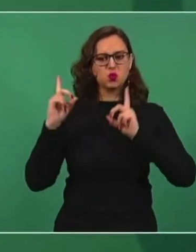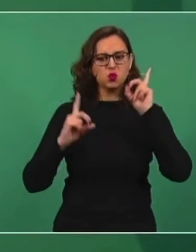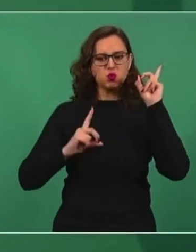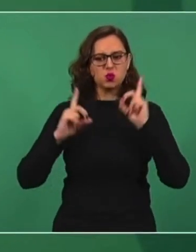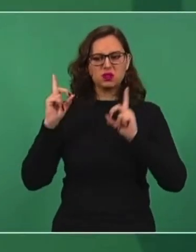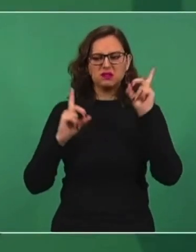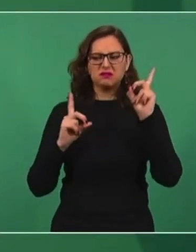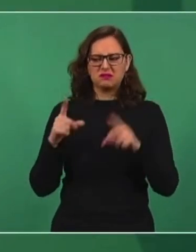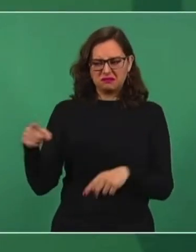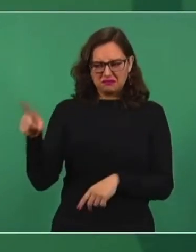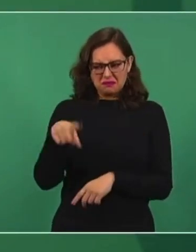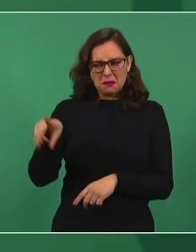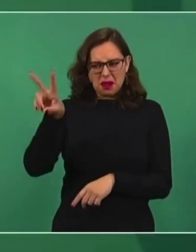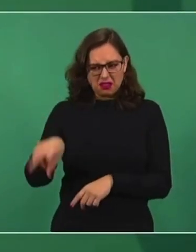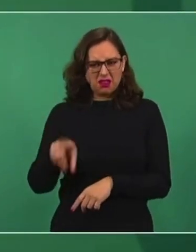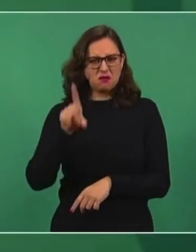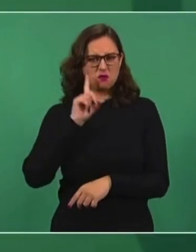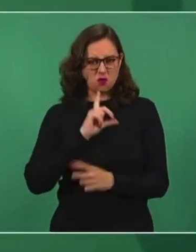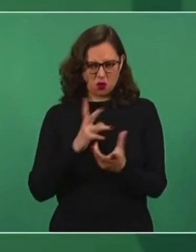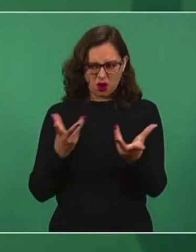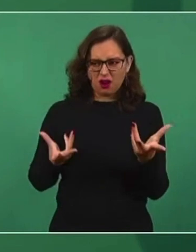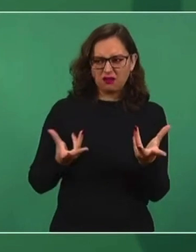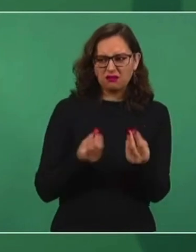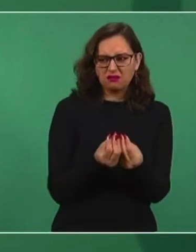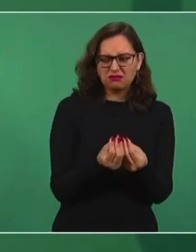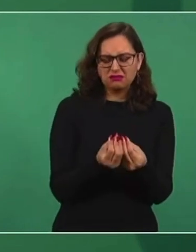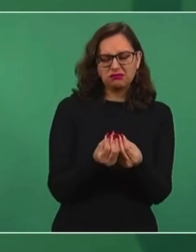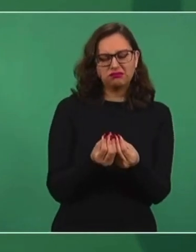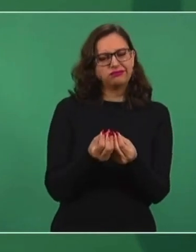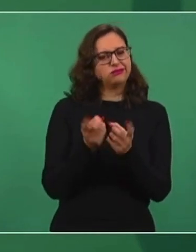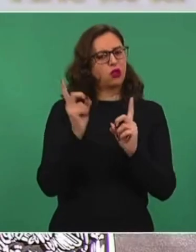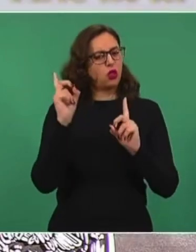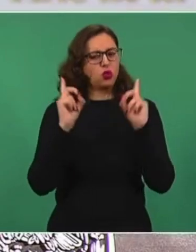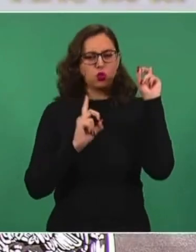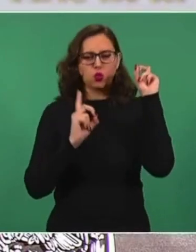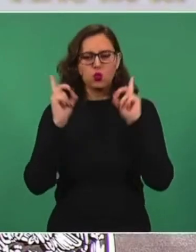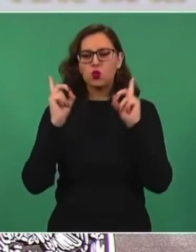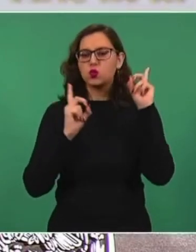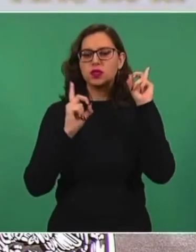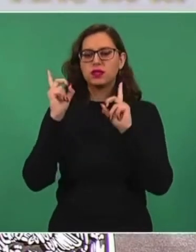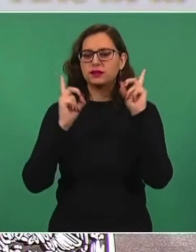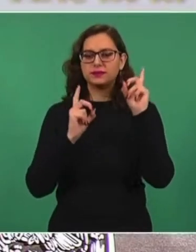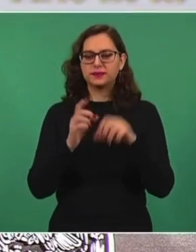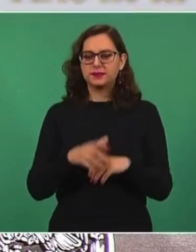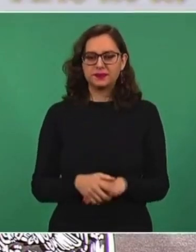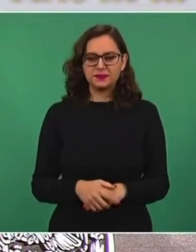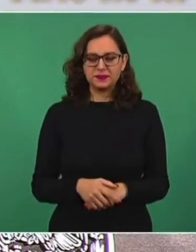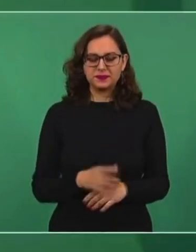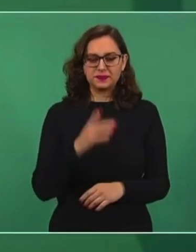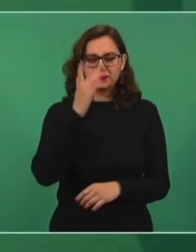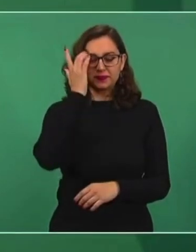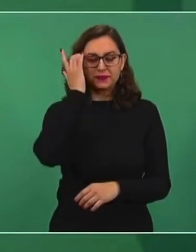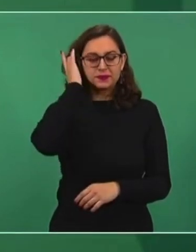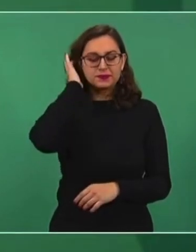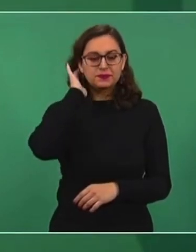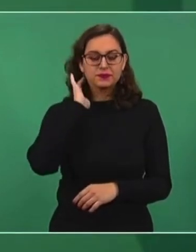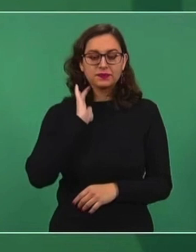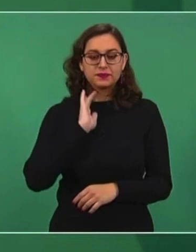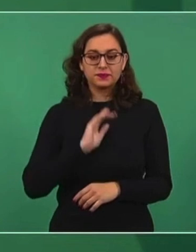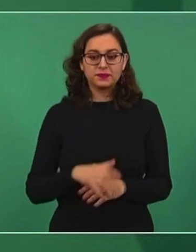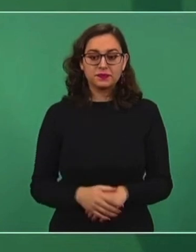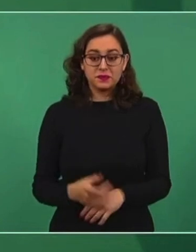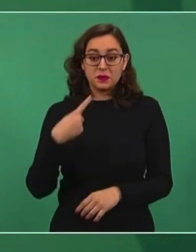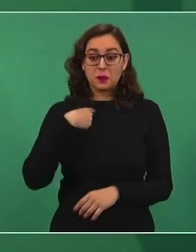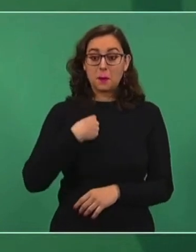su autenticidad, porque no se puede ser revolucionario,